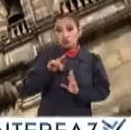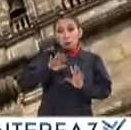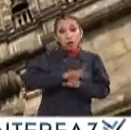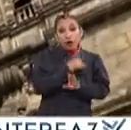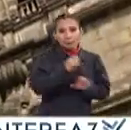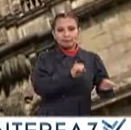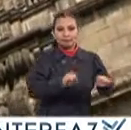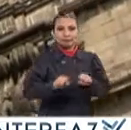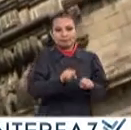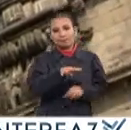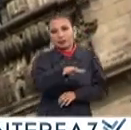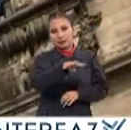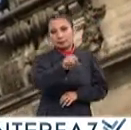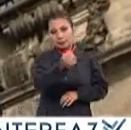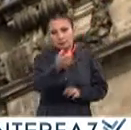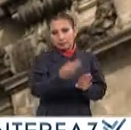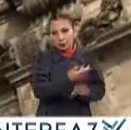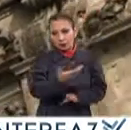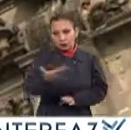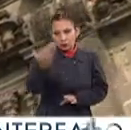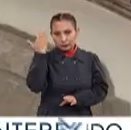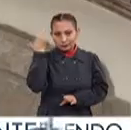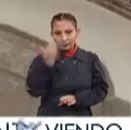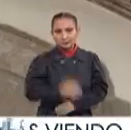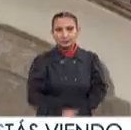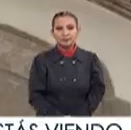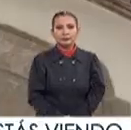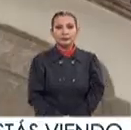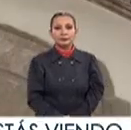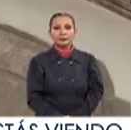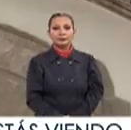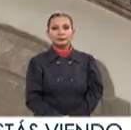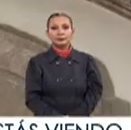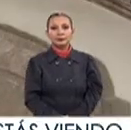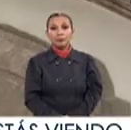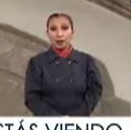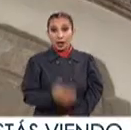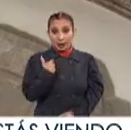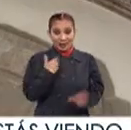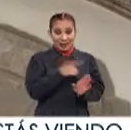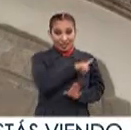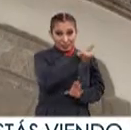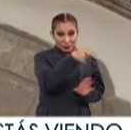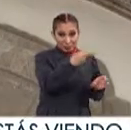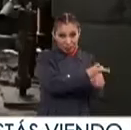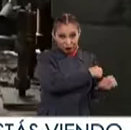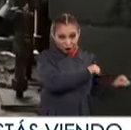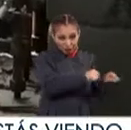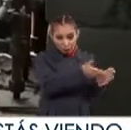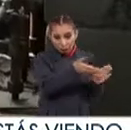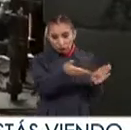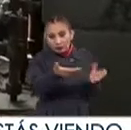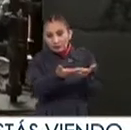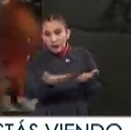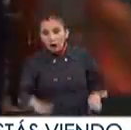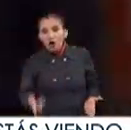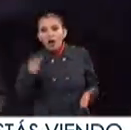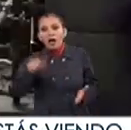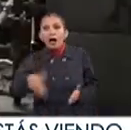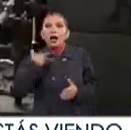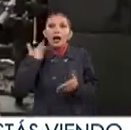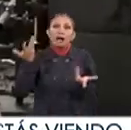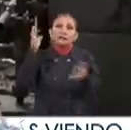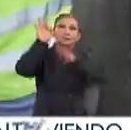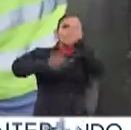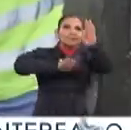por el sismo Del 19 de septiembre de 2017 Desde los días posteriores al sismo Y hasta ahora Han tenido